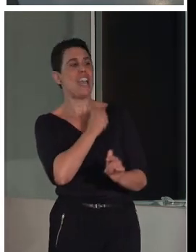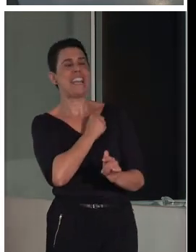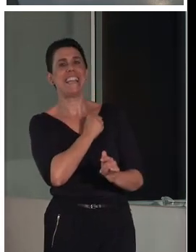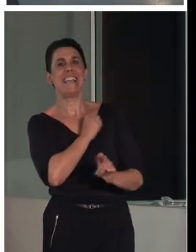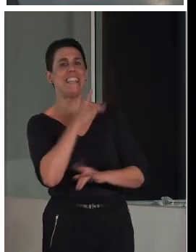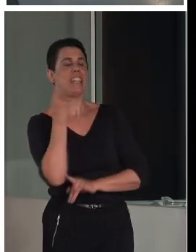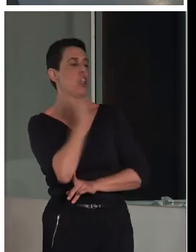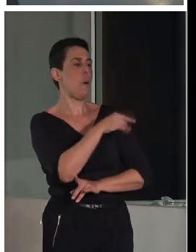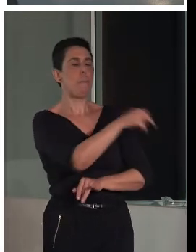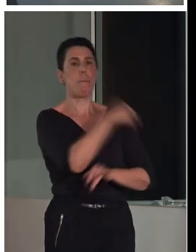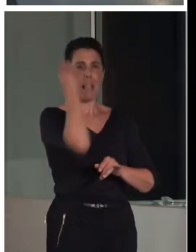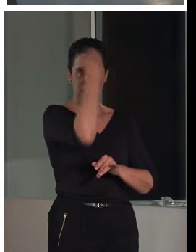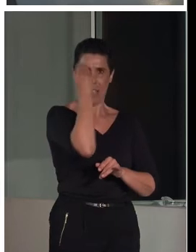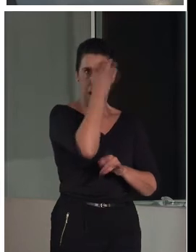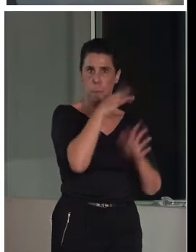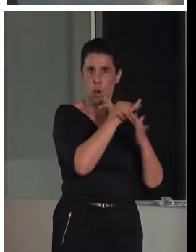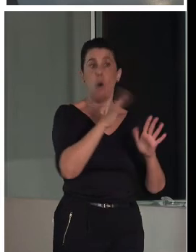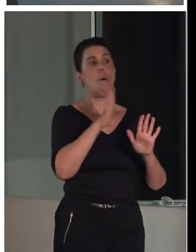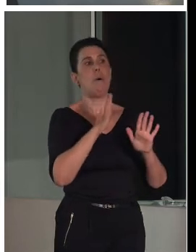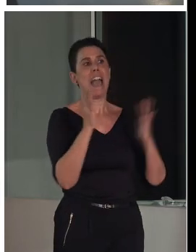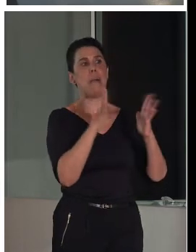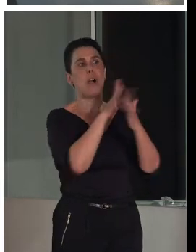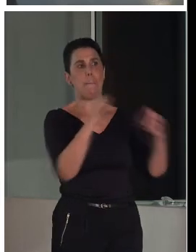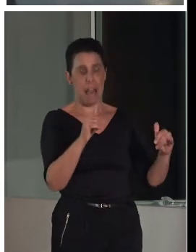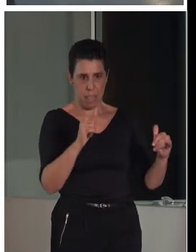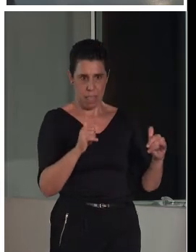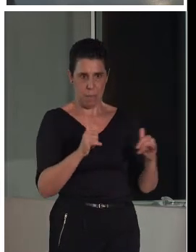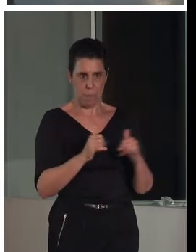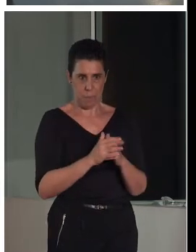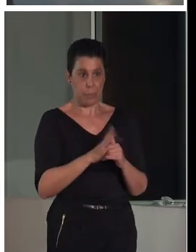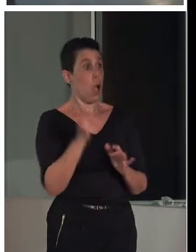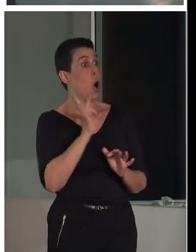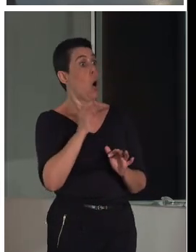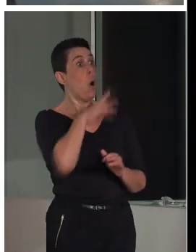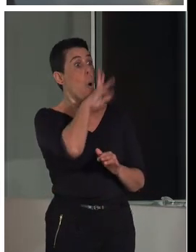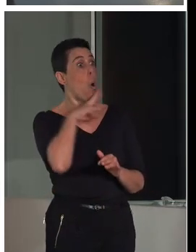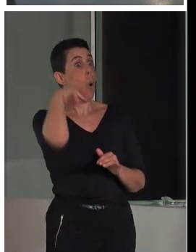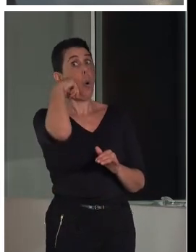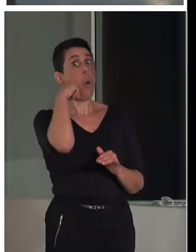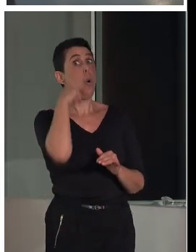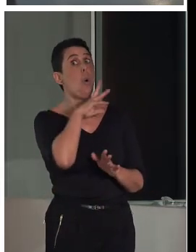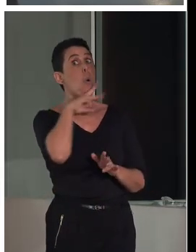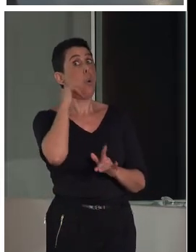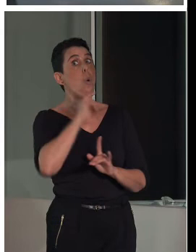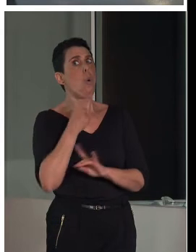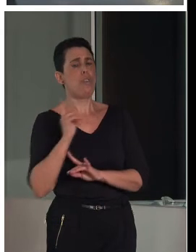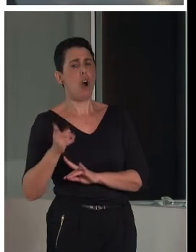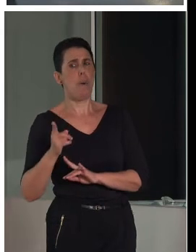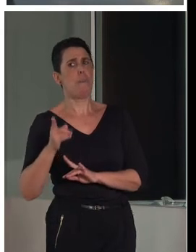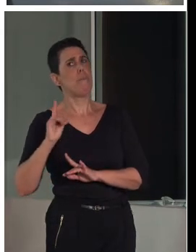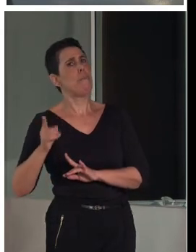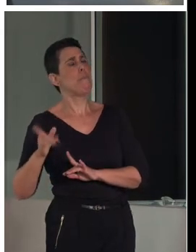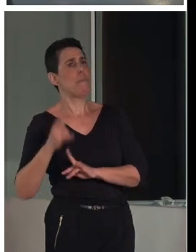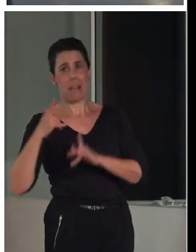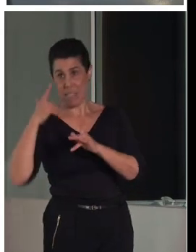mudéjares, mudéjares es una palabra despectiva, o judíos que encargan a moros. Es decir, por